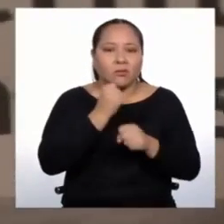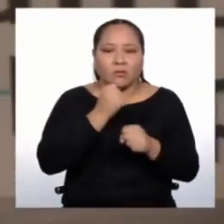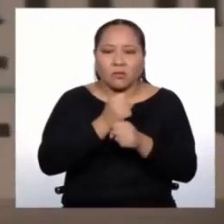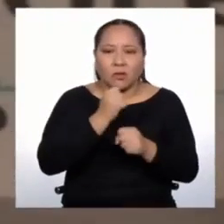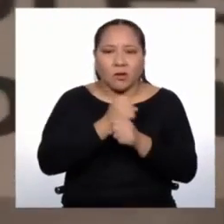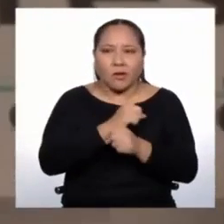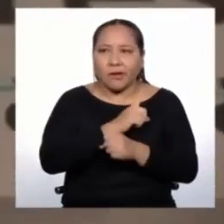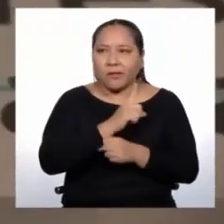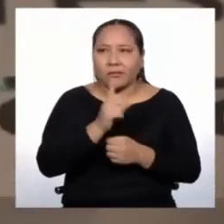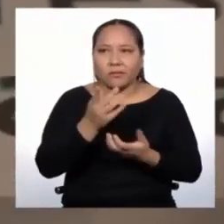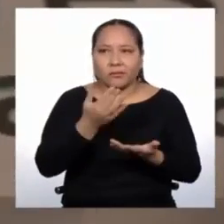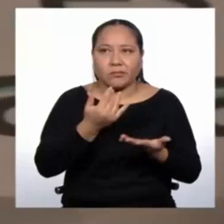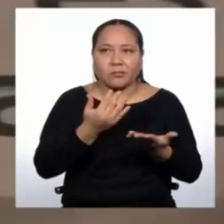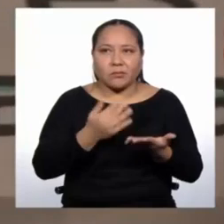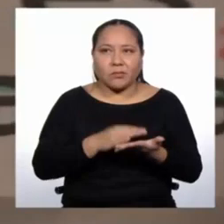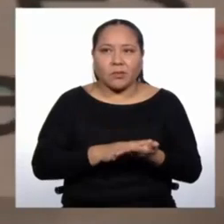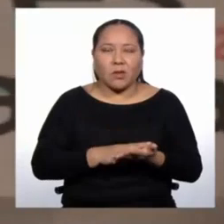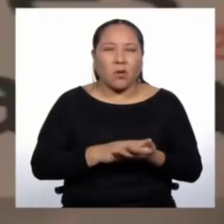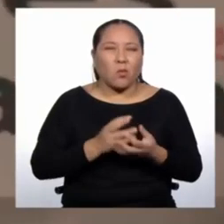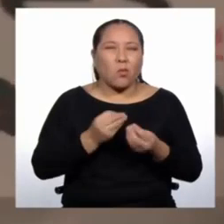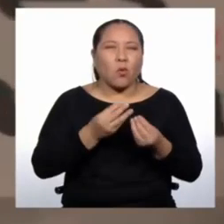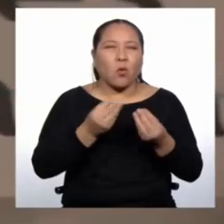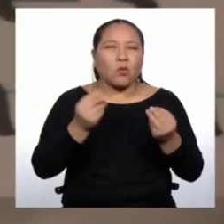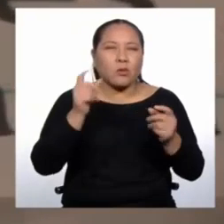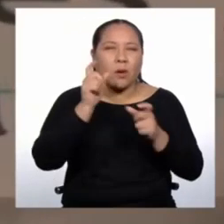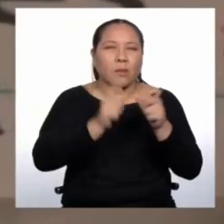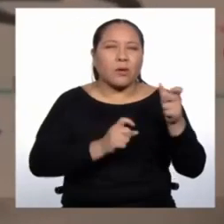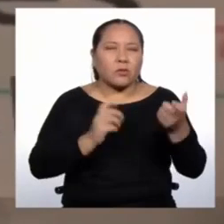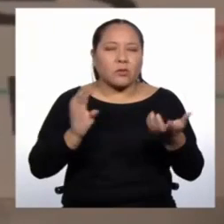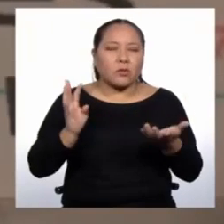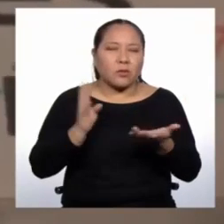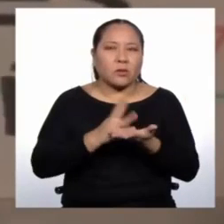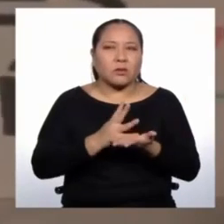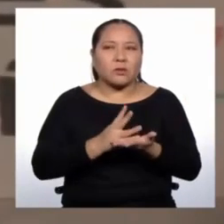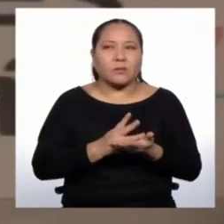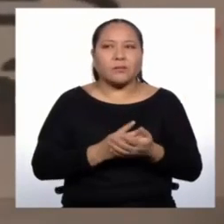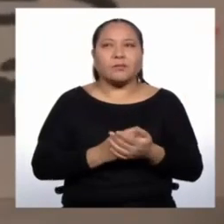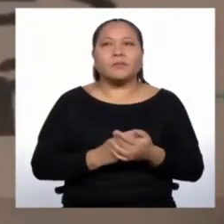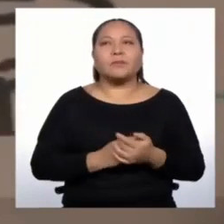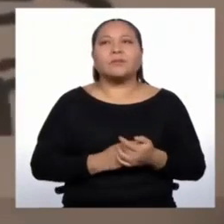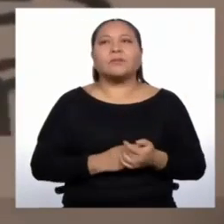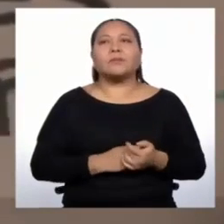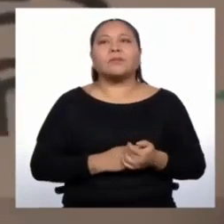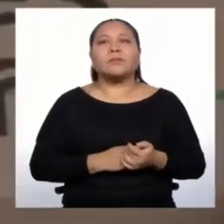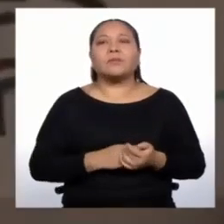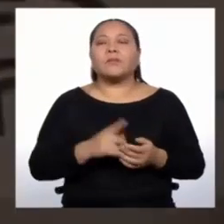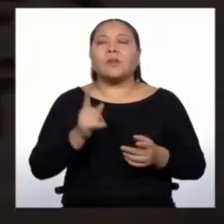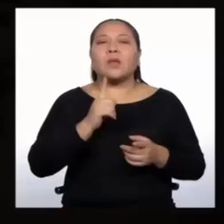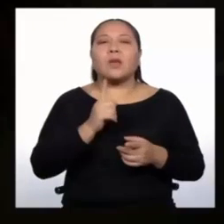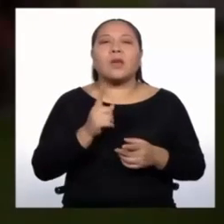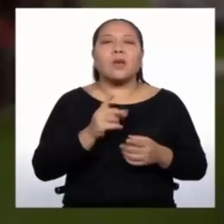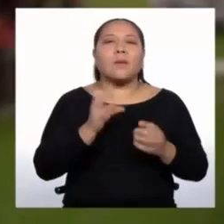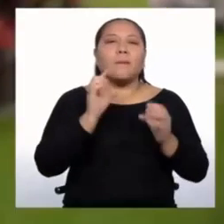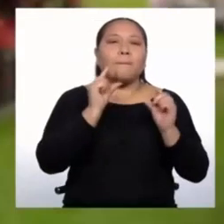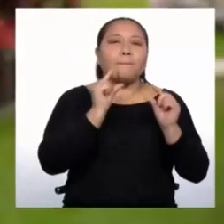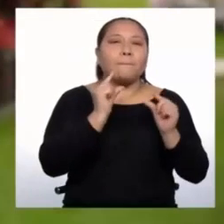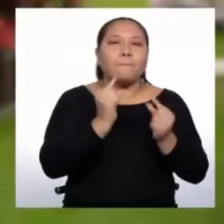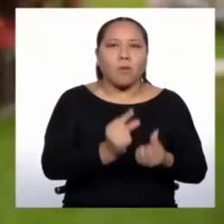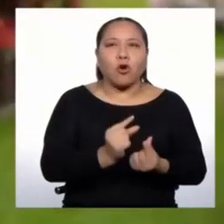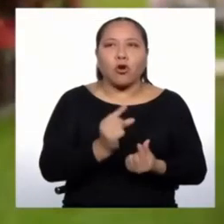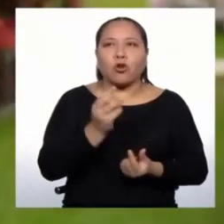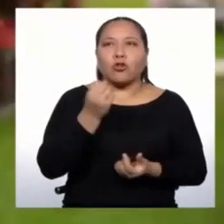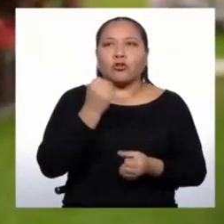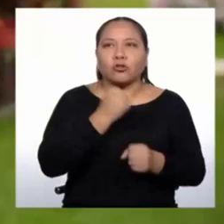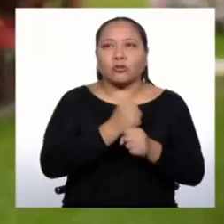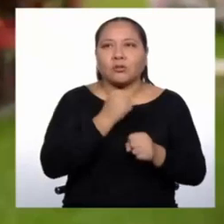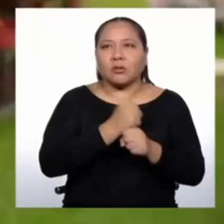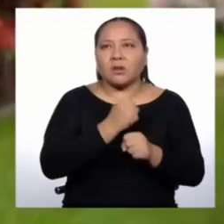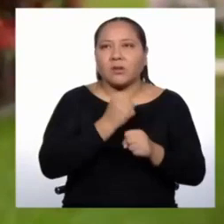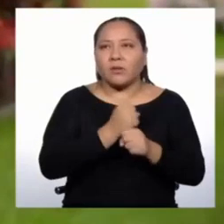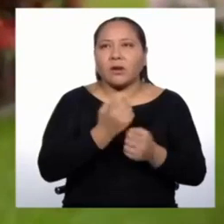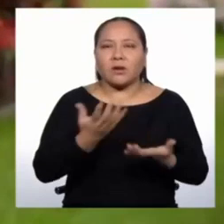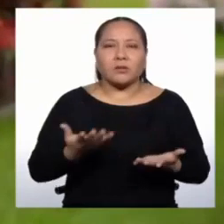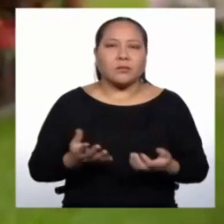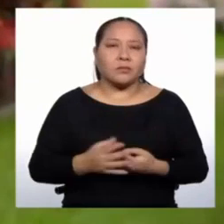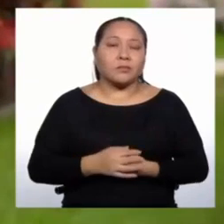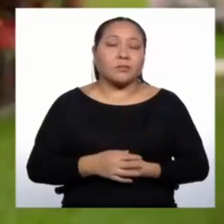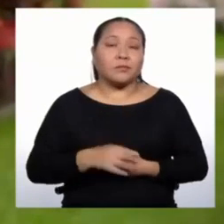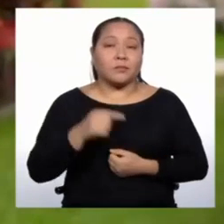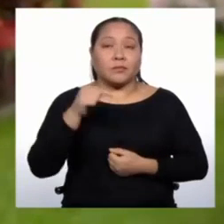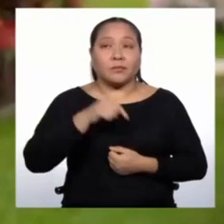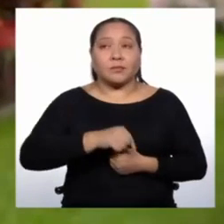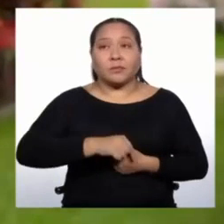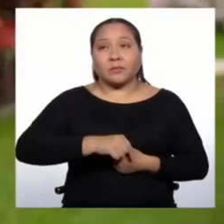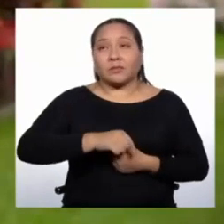el exceso en relación a las capacidades de crear empleo que tiene la economía. Y por eso es que, digamos,